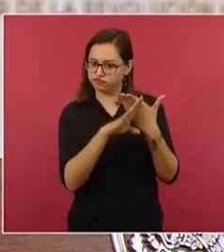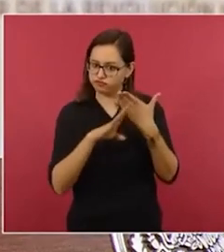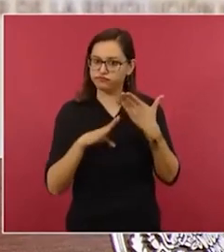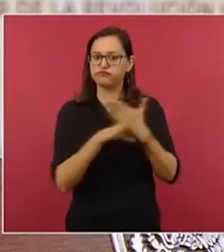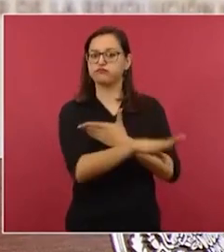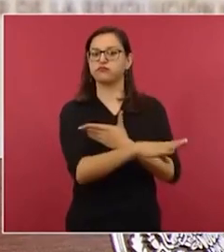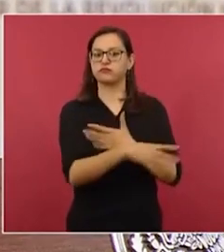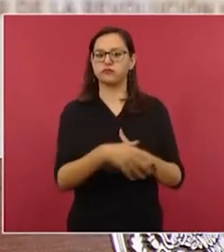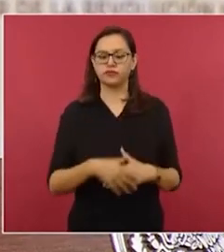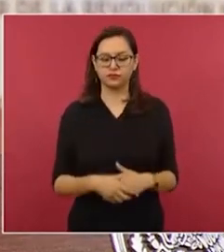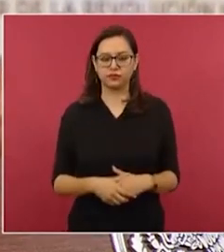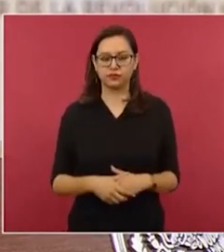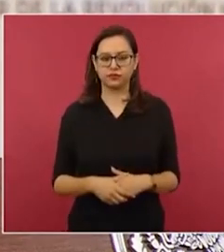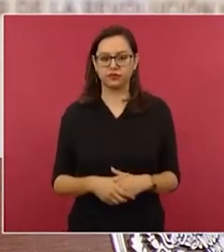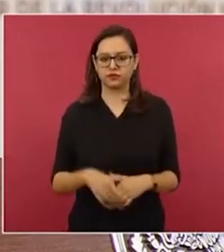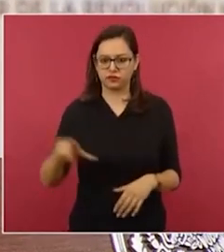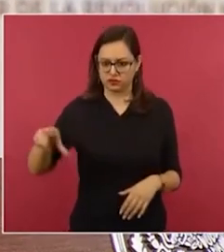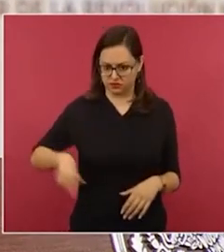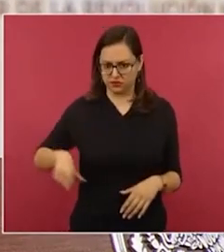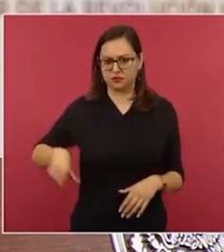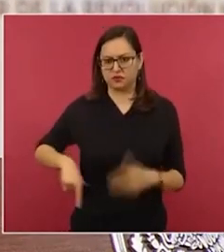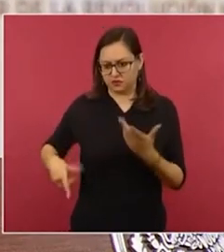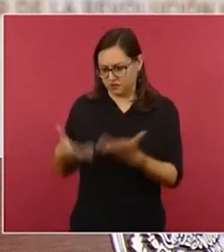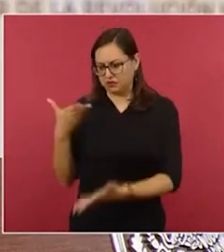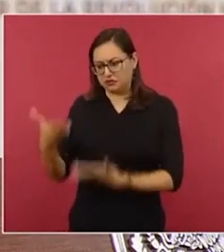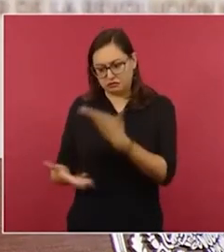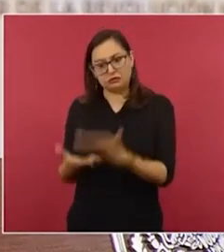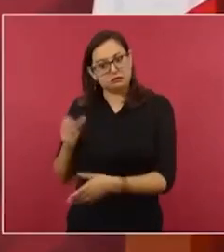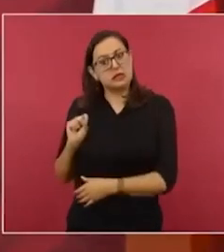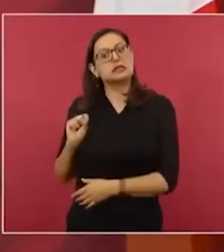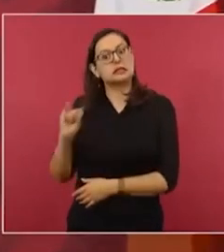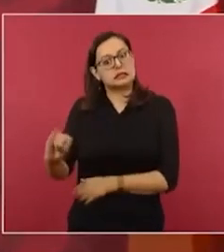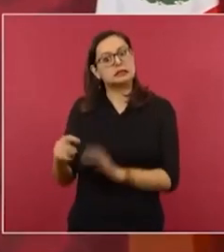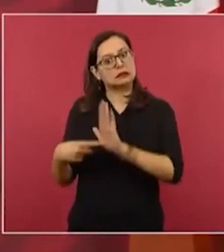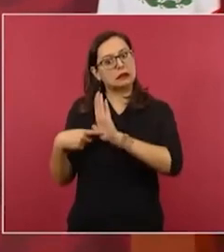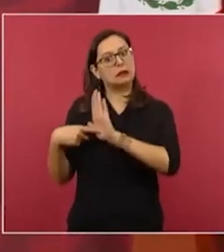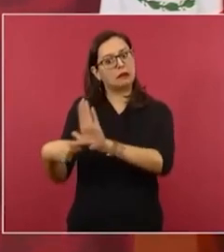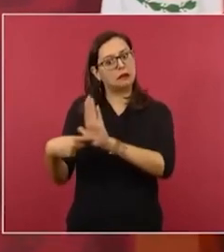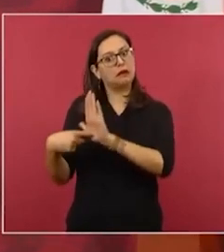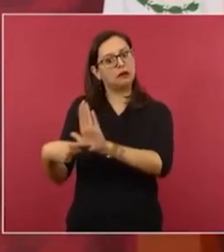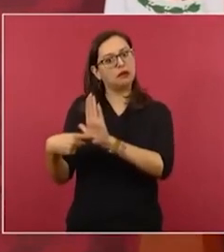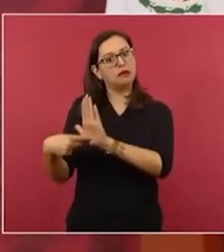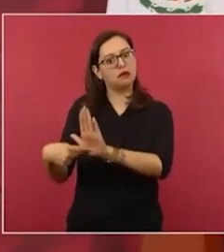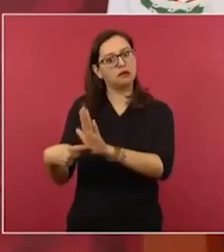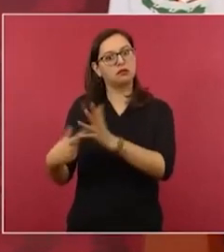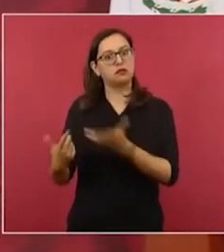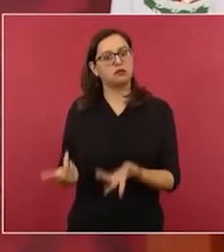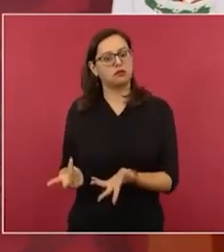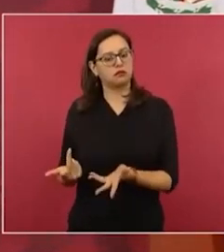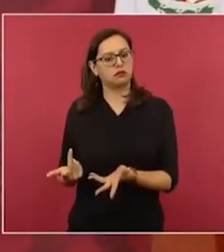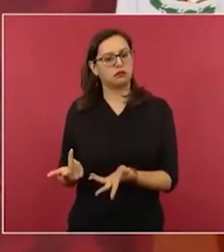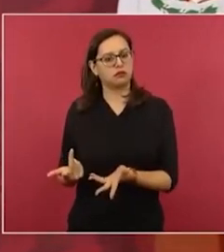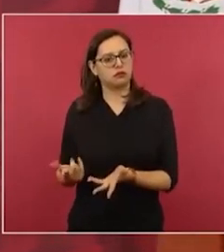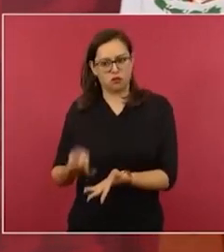y por qué los servidores públicos sólo ellos